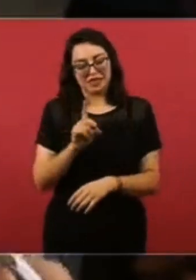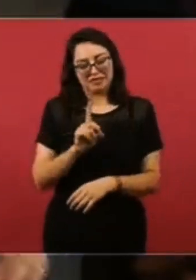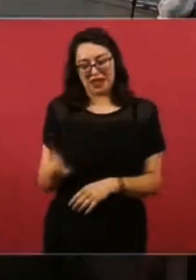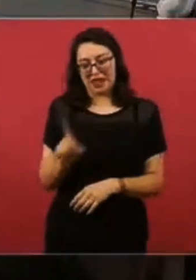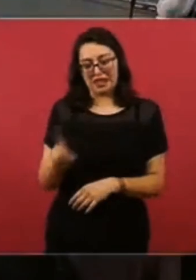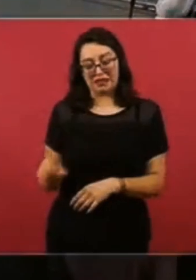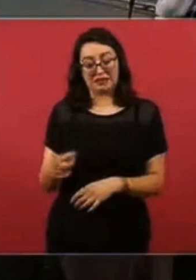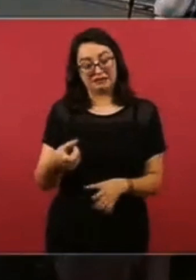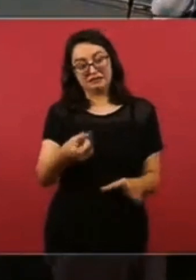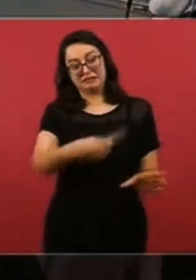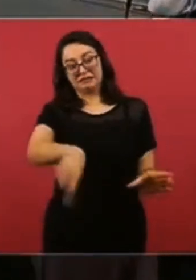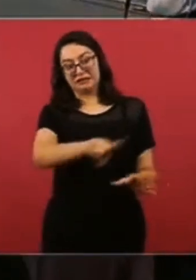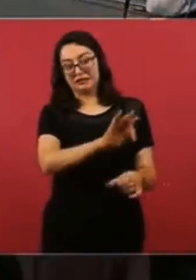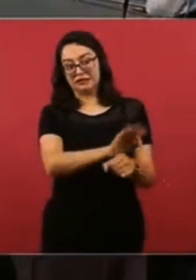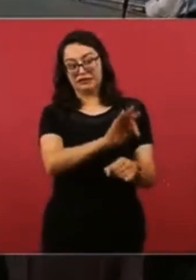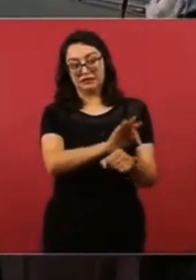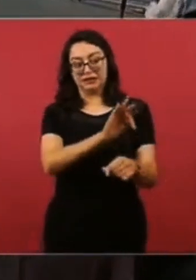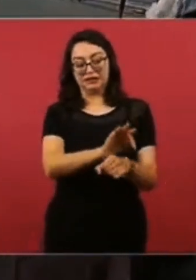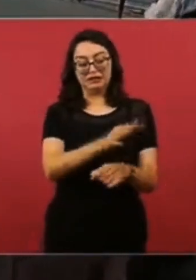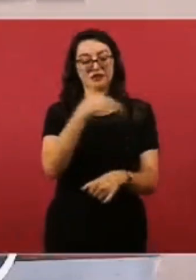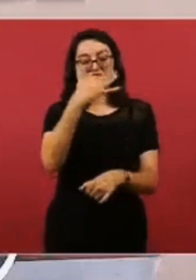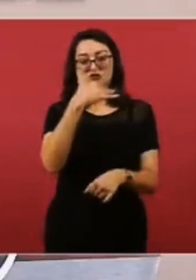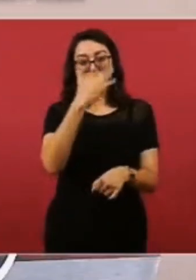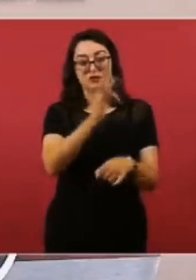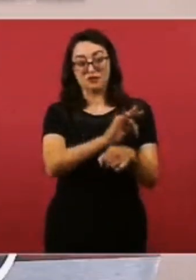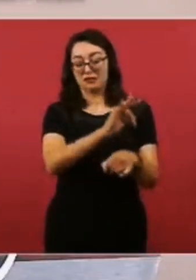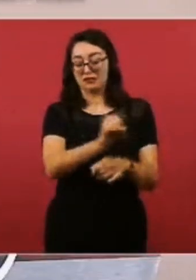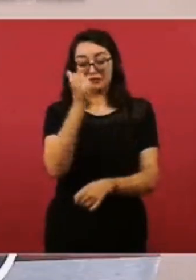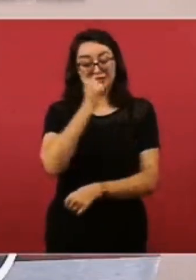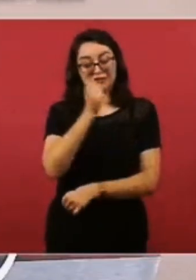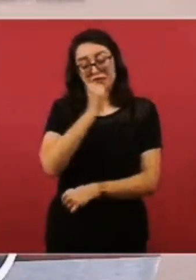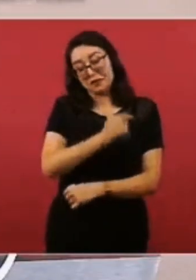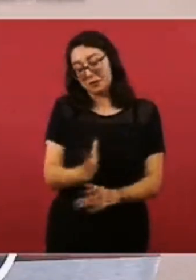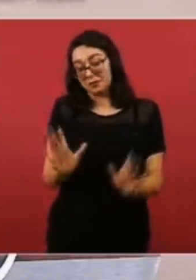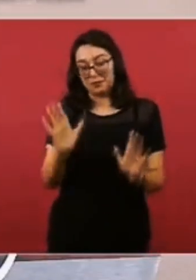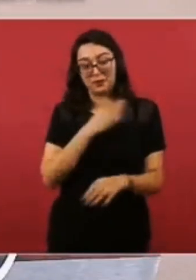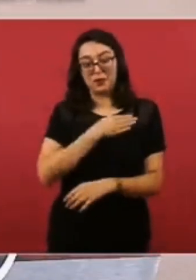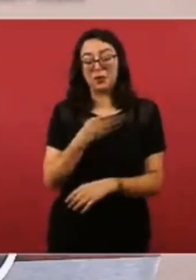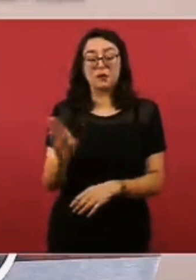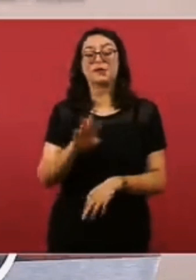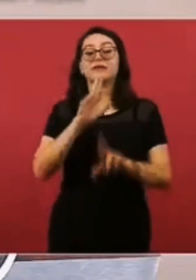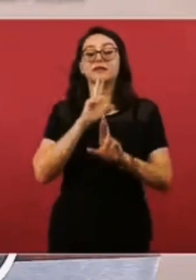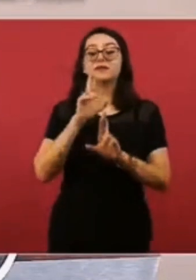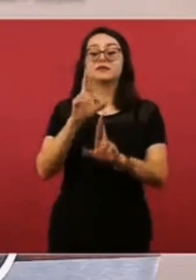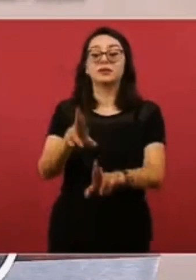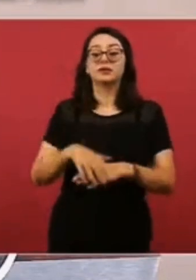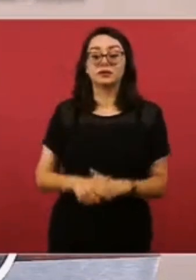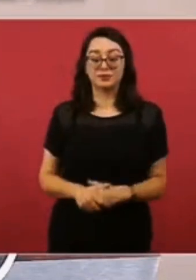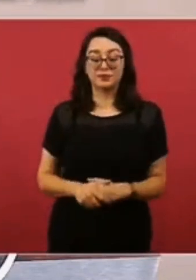defensor de los corruptos. Pero, te contesto. Gracias.